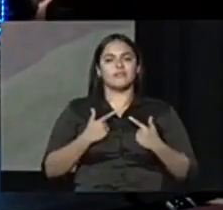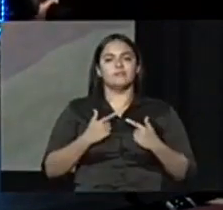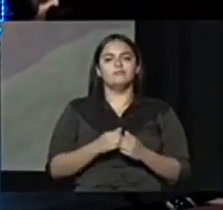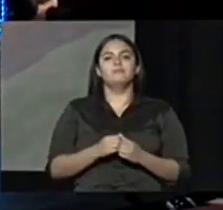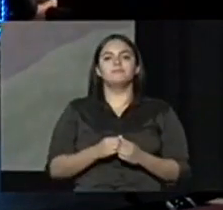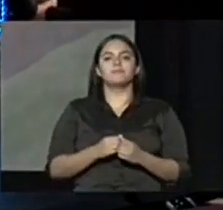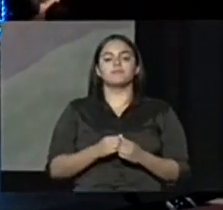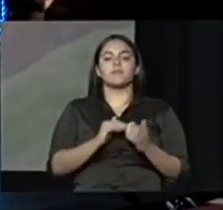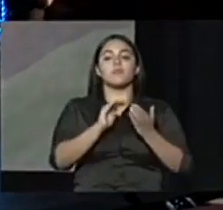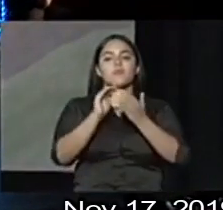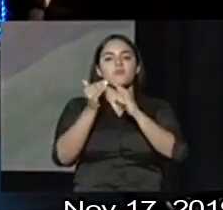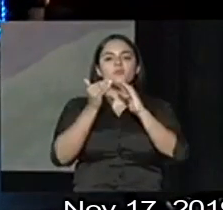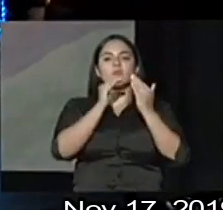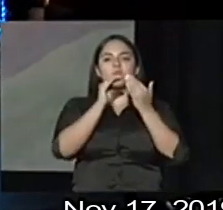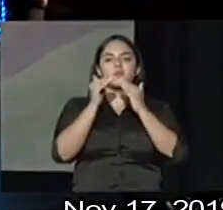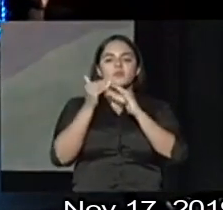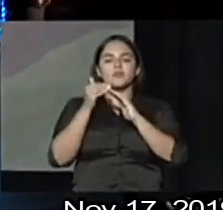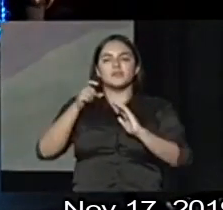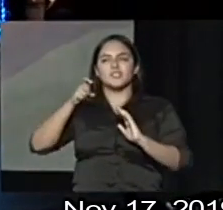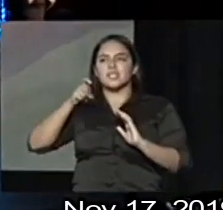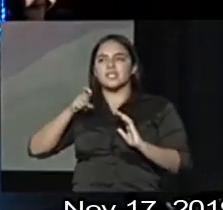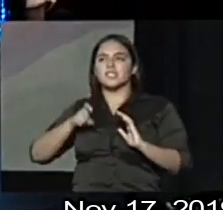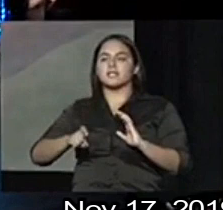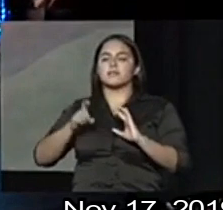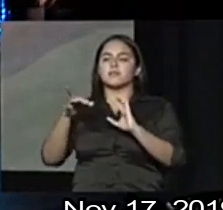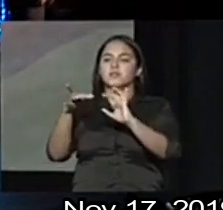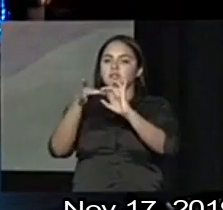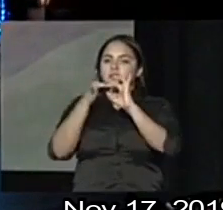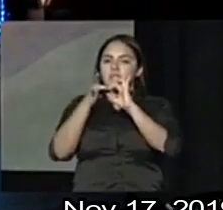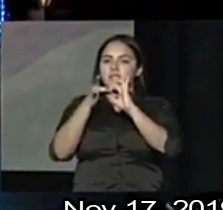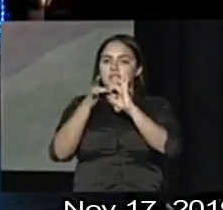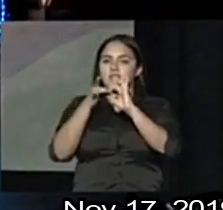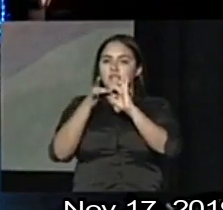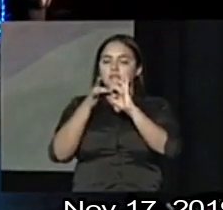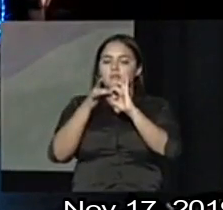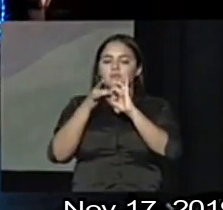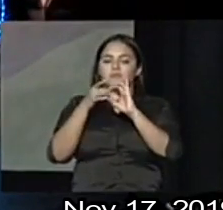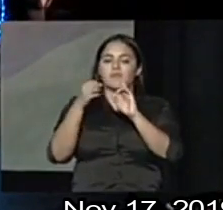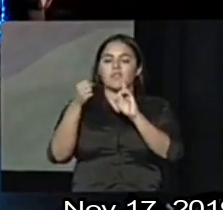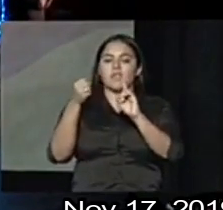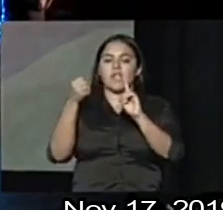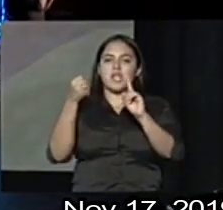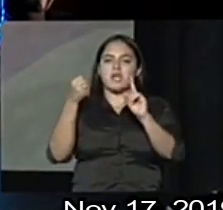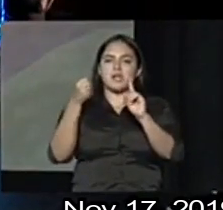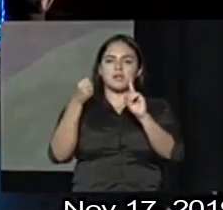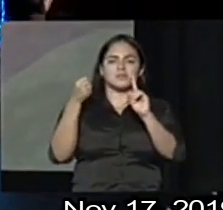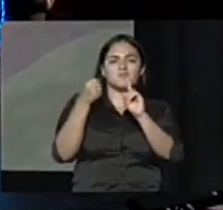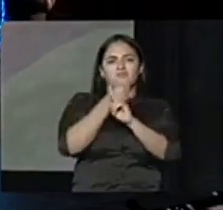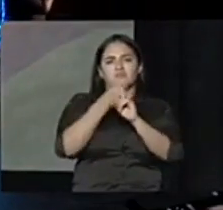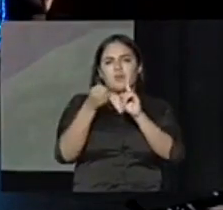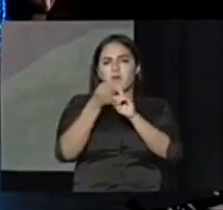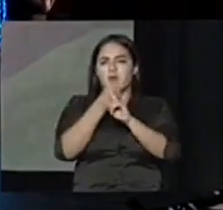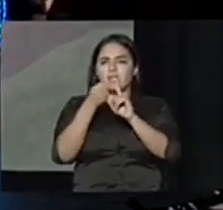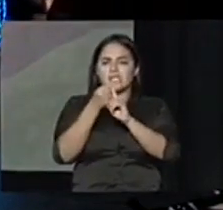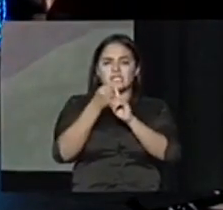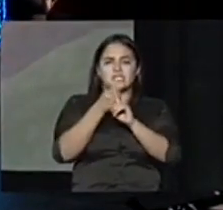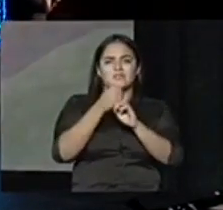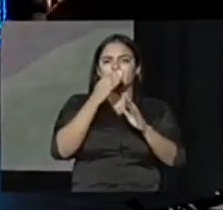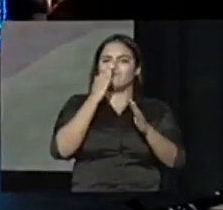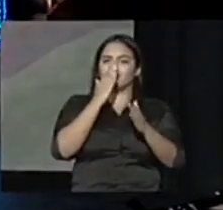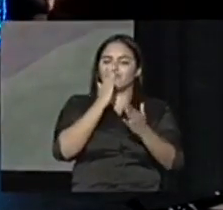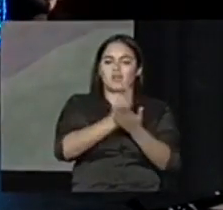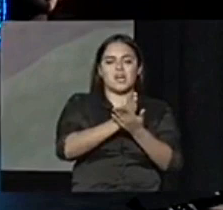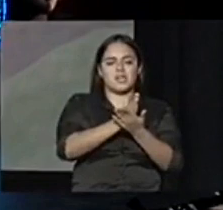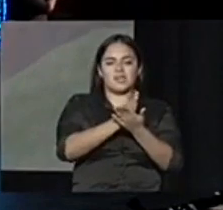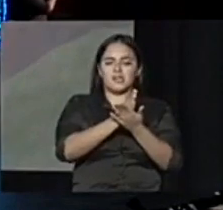tenemos que unirnos en contra de la violencia en particular la la violencia doméstica el maltrato de menores y